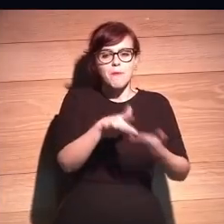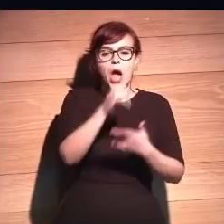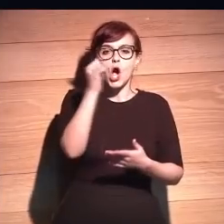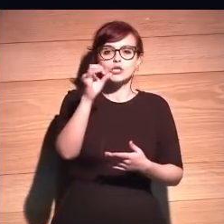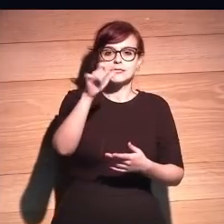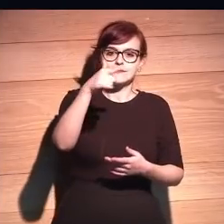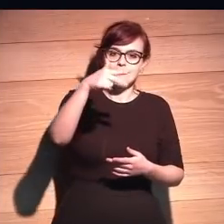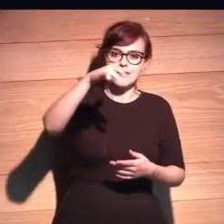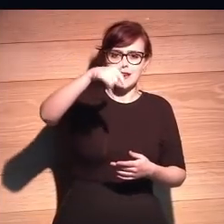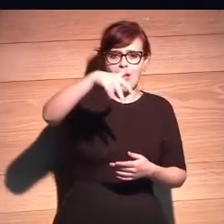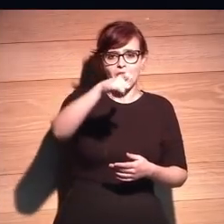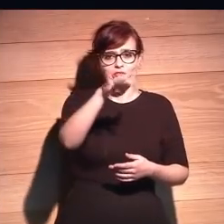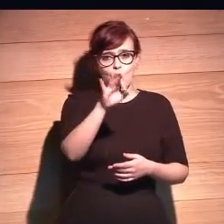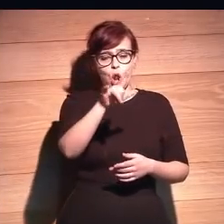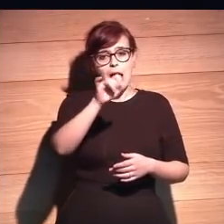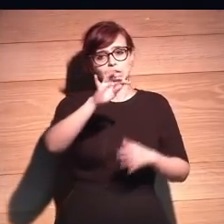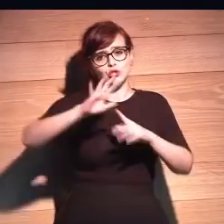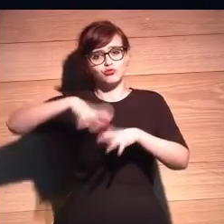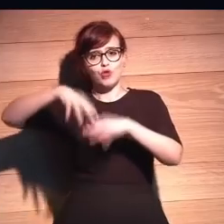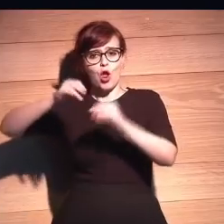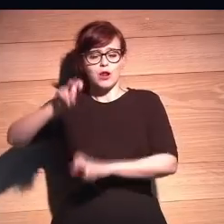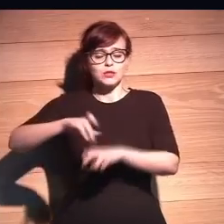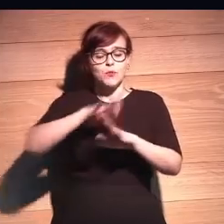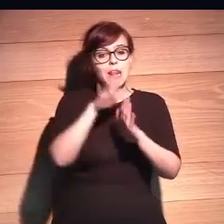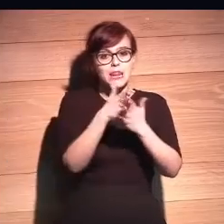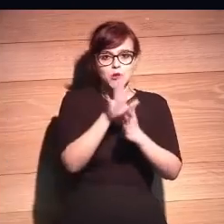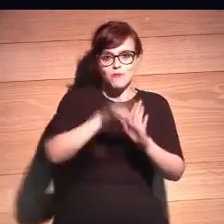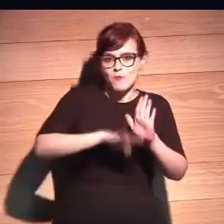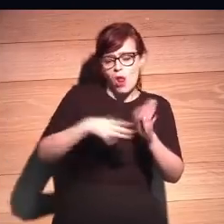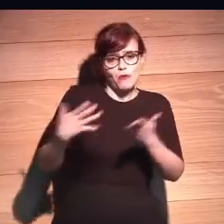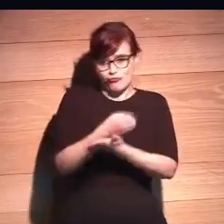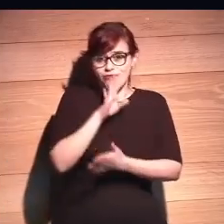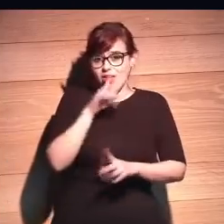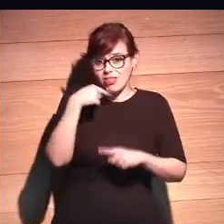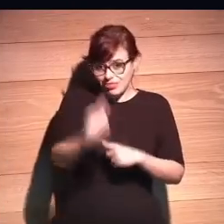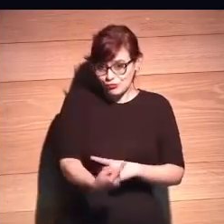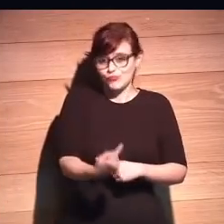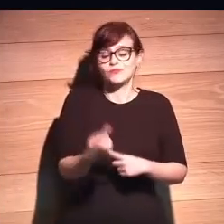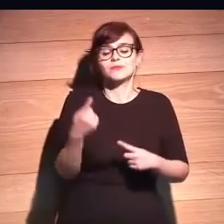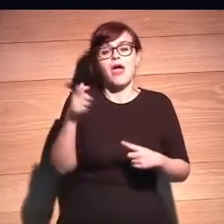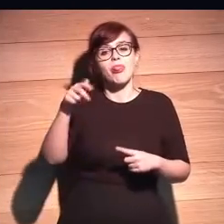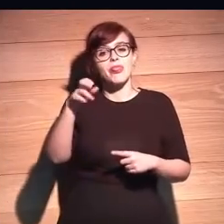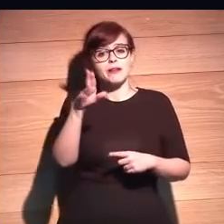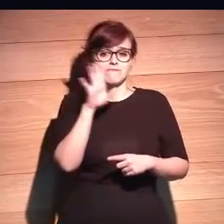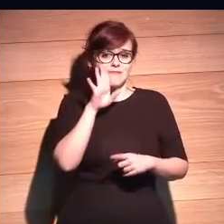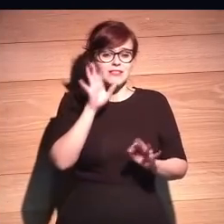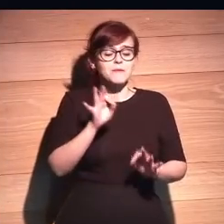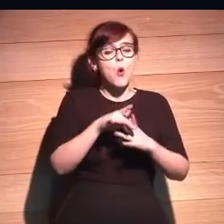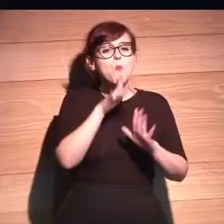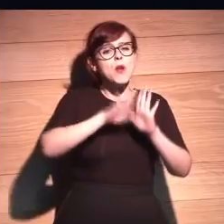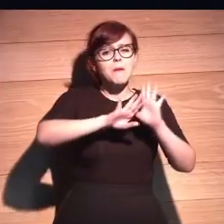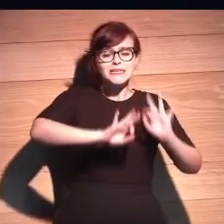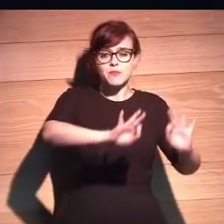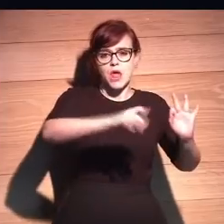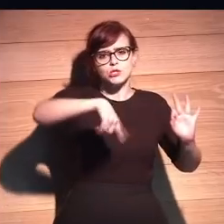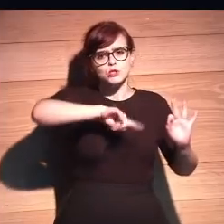Ignacio Latorre a este programa y por el magnífico libro que ya ha mencionado Andrés. Como he comentado otras veces, para nosotros es un programa muy especial porque